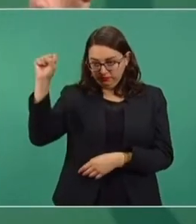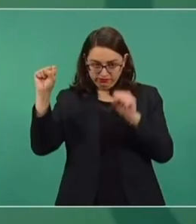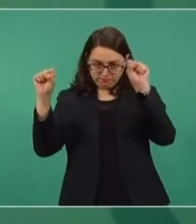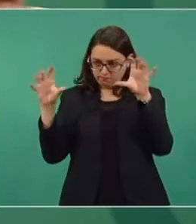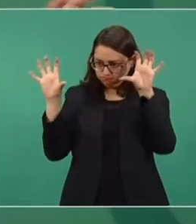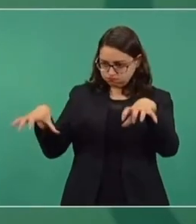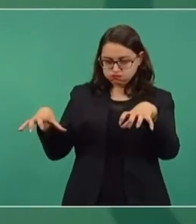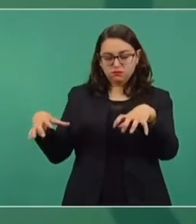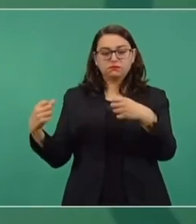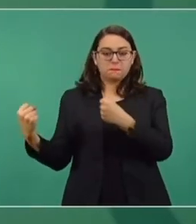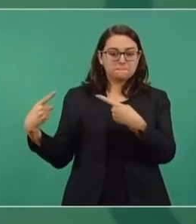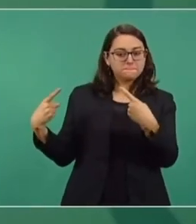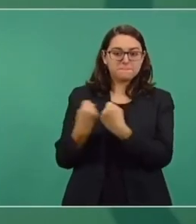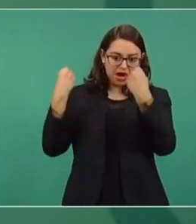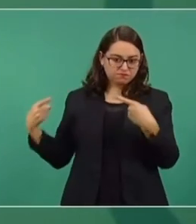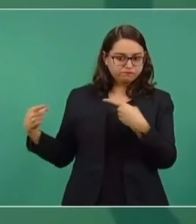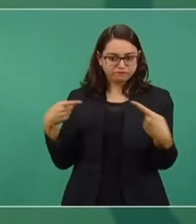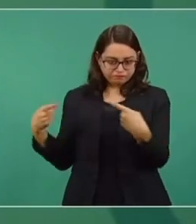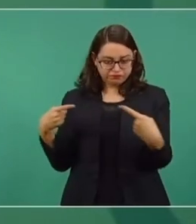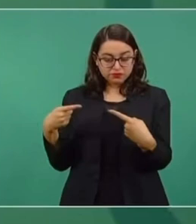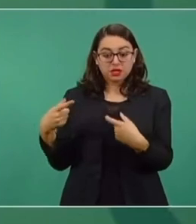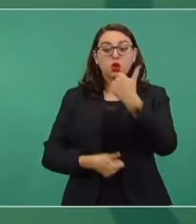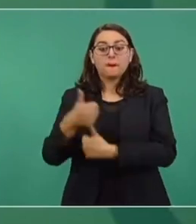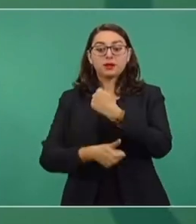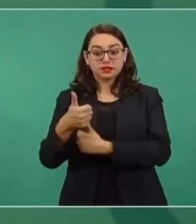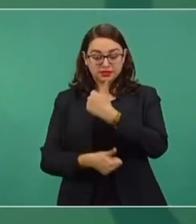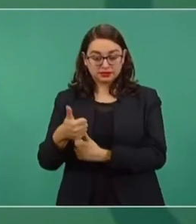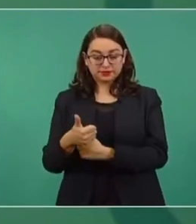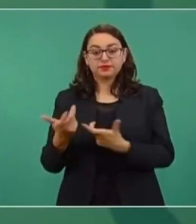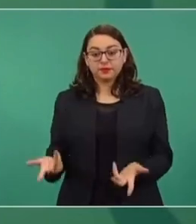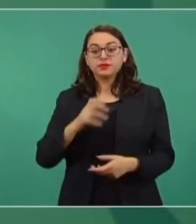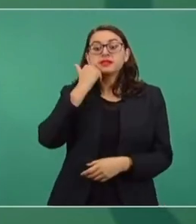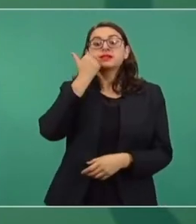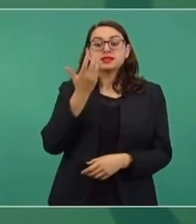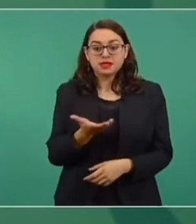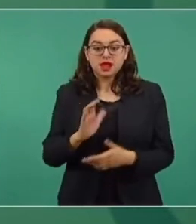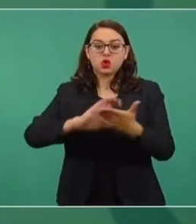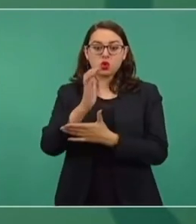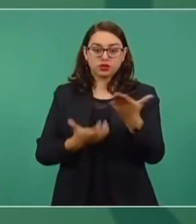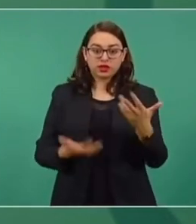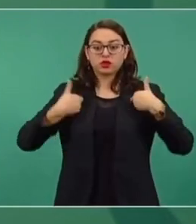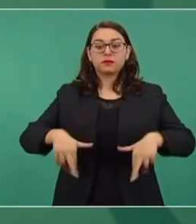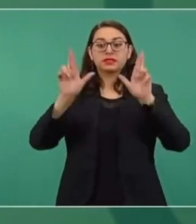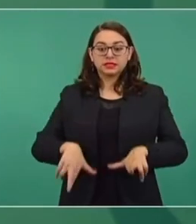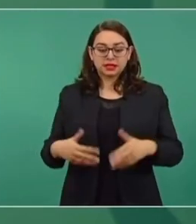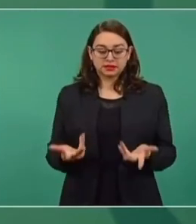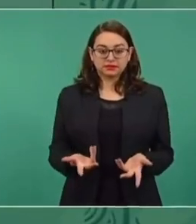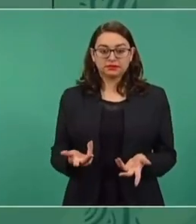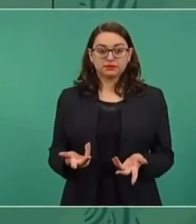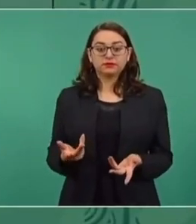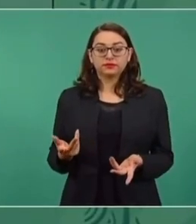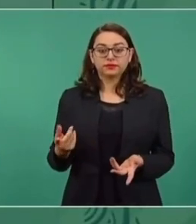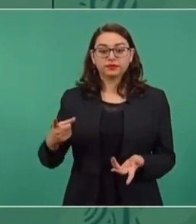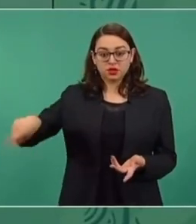buscando administrar o representar a los trabajadores